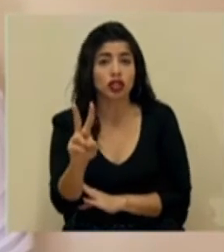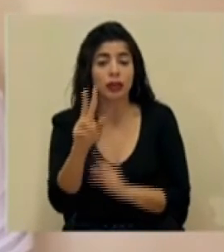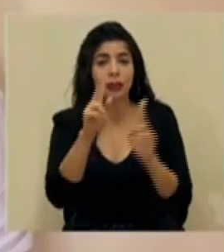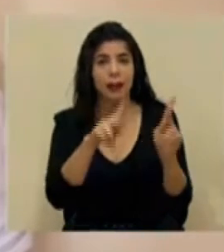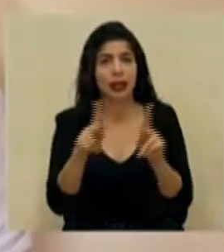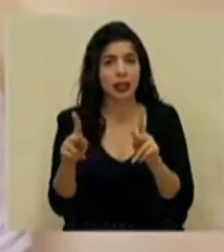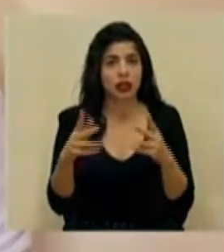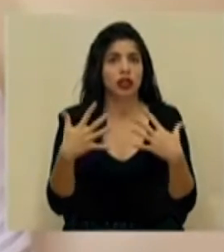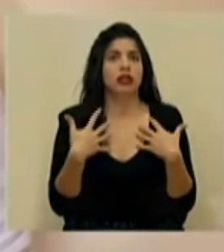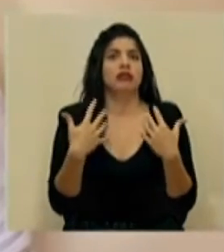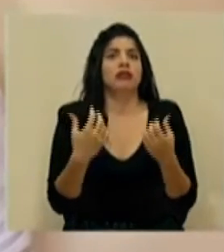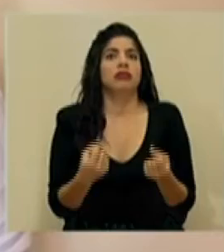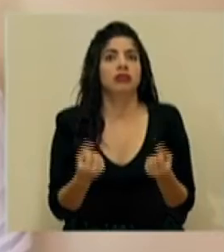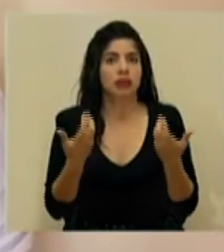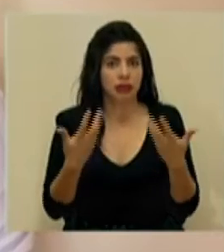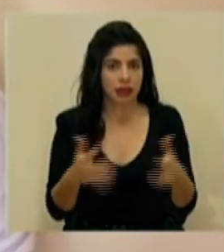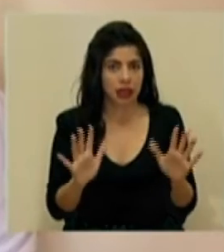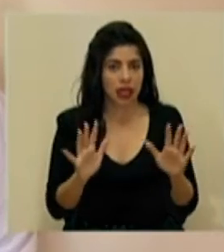recuperadas.